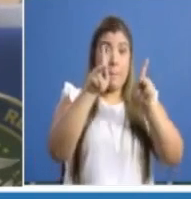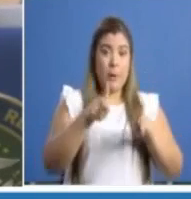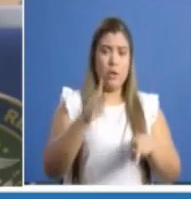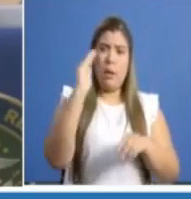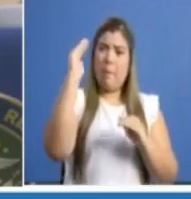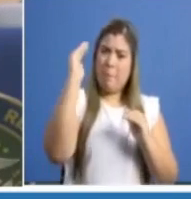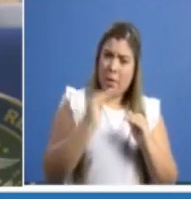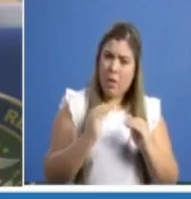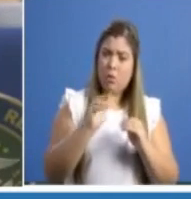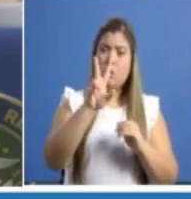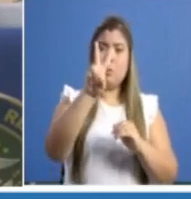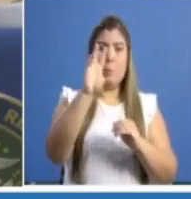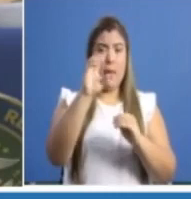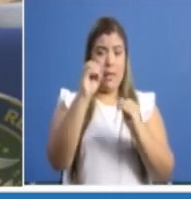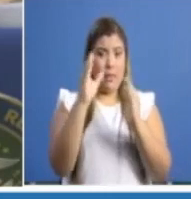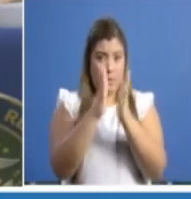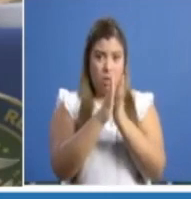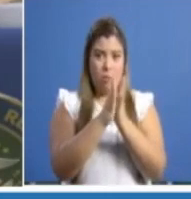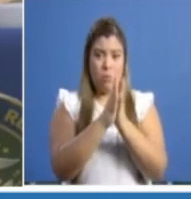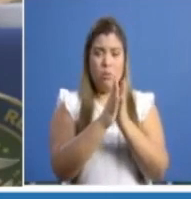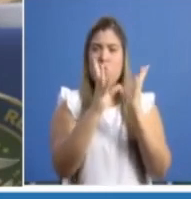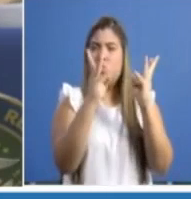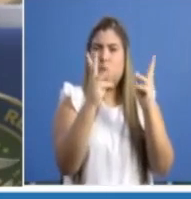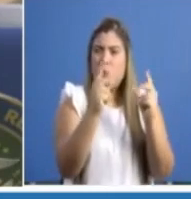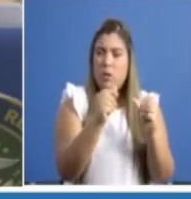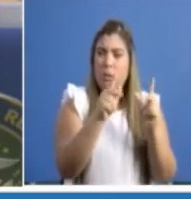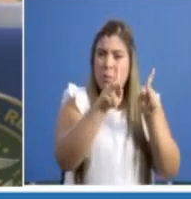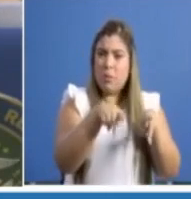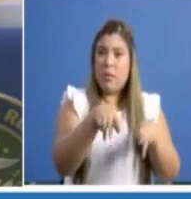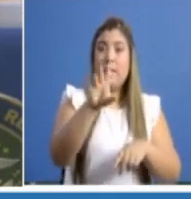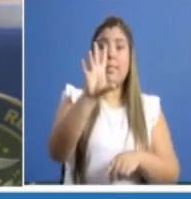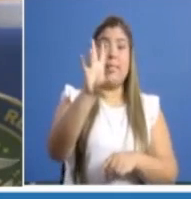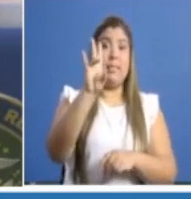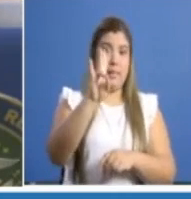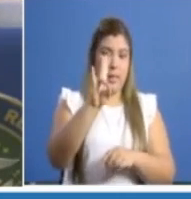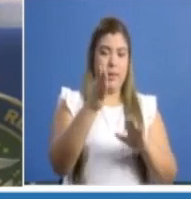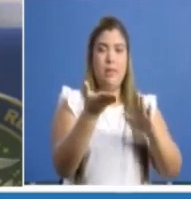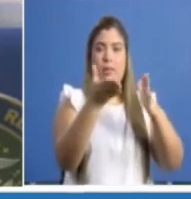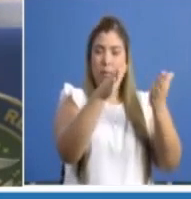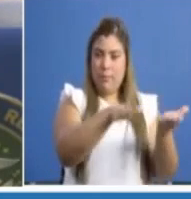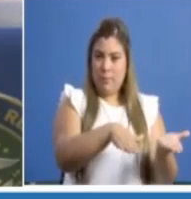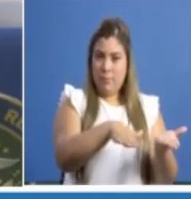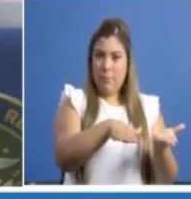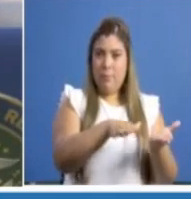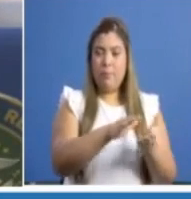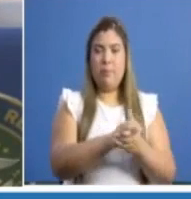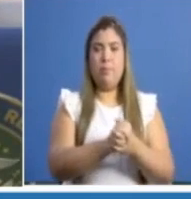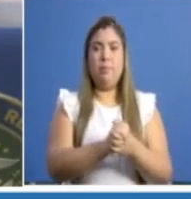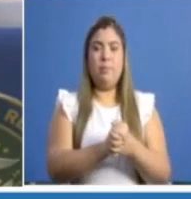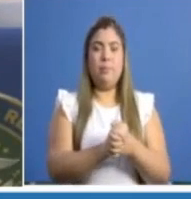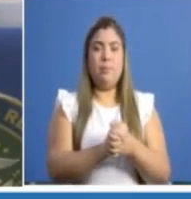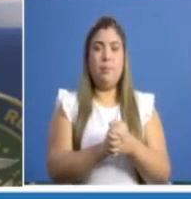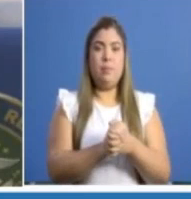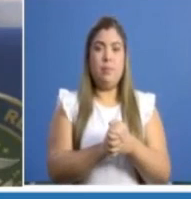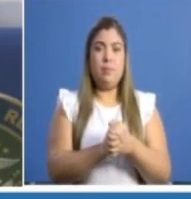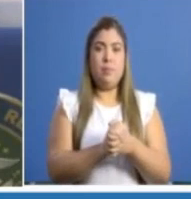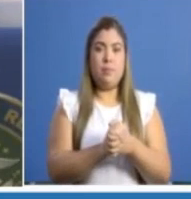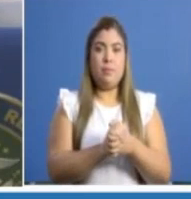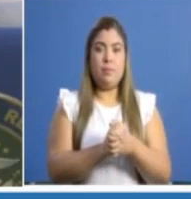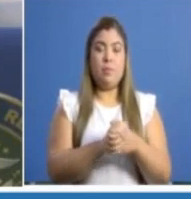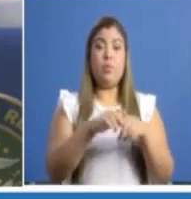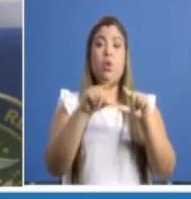de 20 años, reportamos 7 defunciones acumuladas